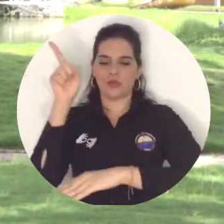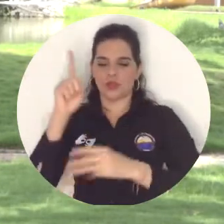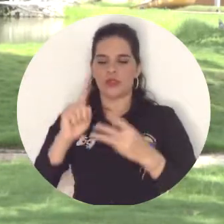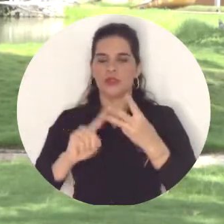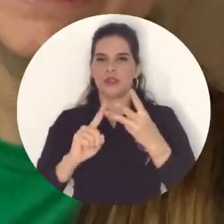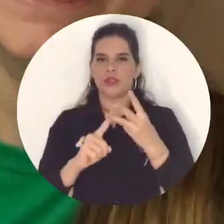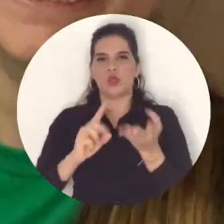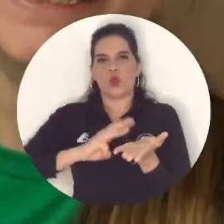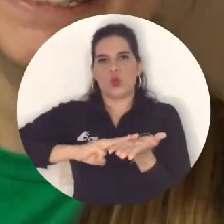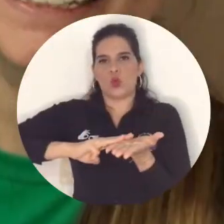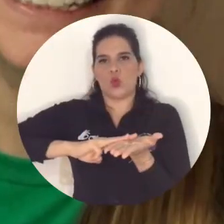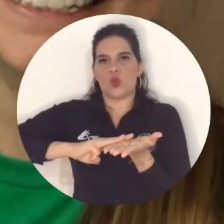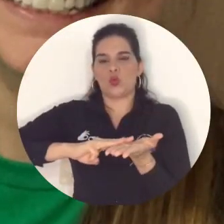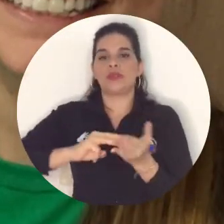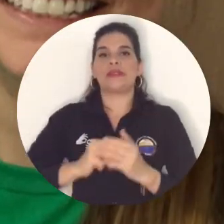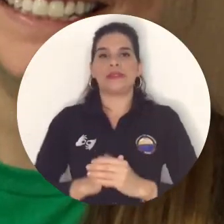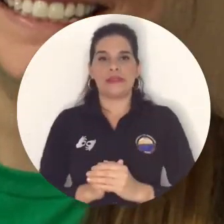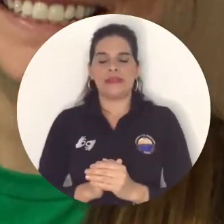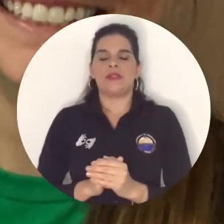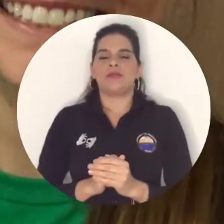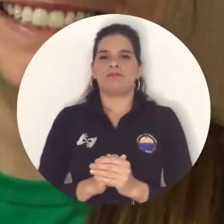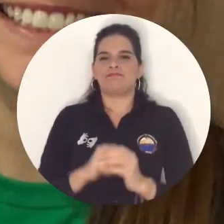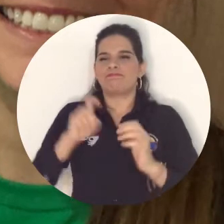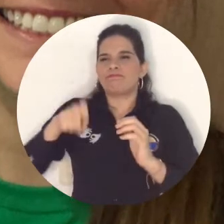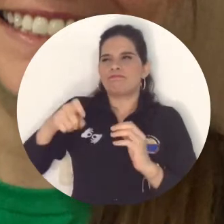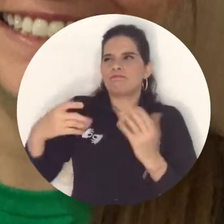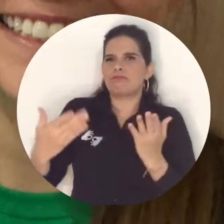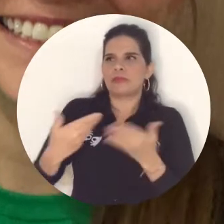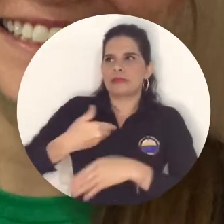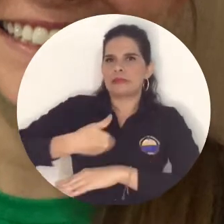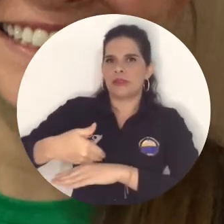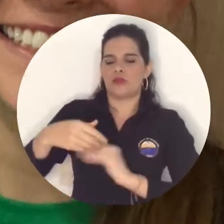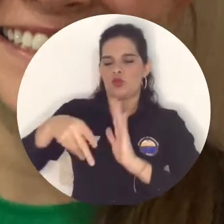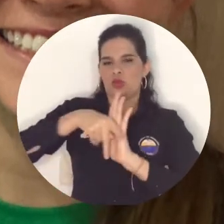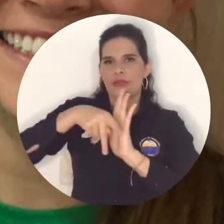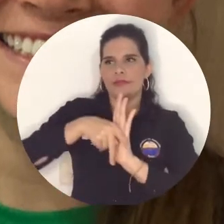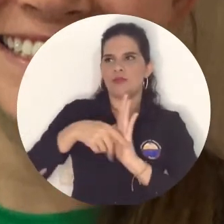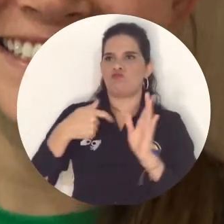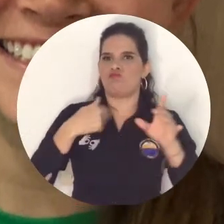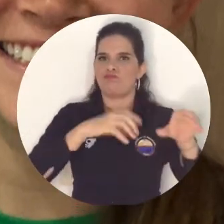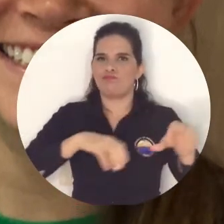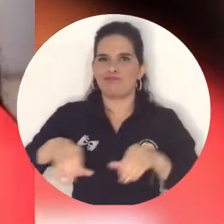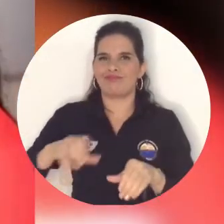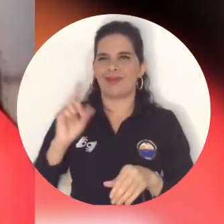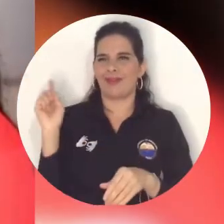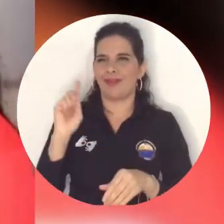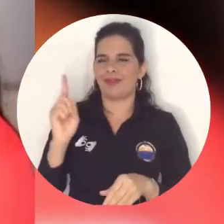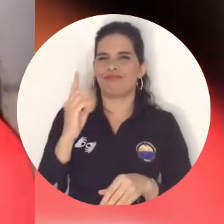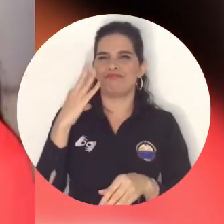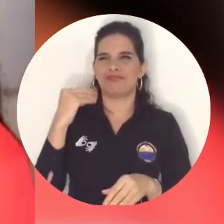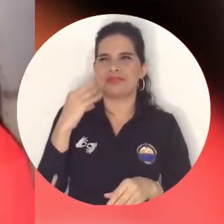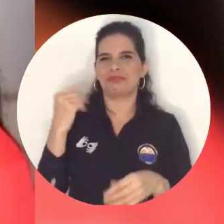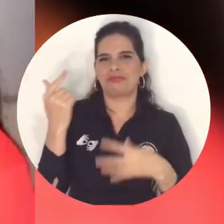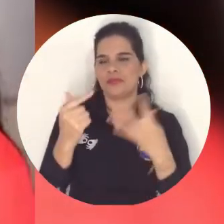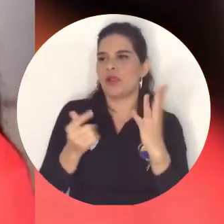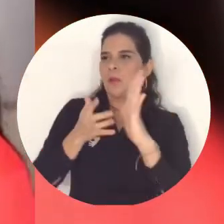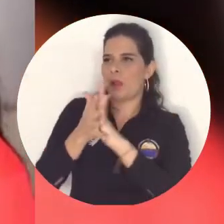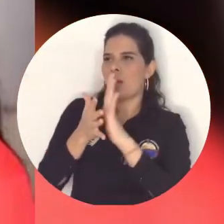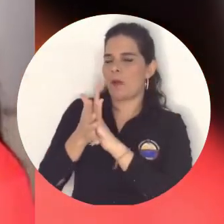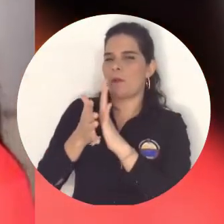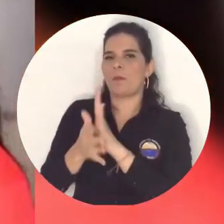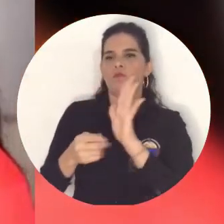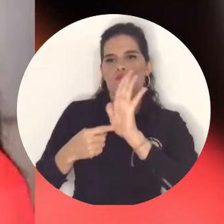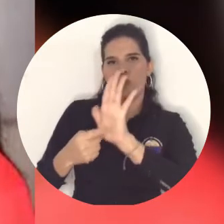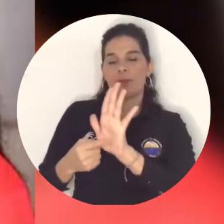fue en Washington. Había que aplicar mostrando el currículo tuyo, las cosas en las que estás desempeñado. Tenían unos